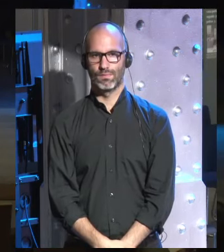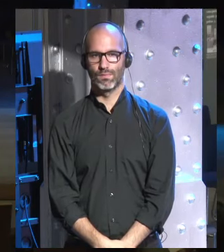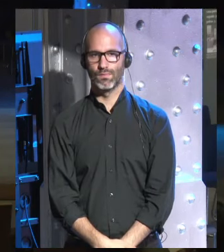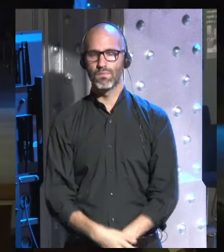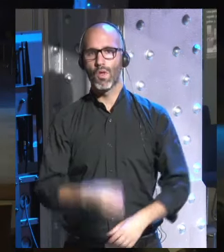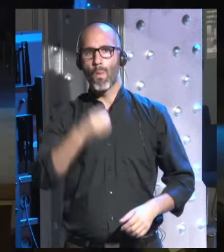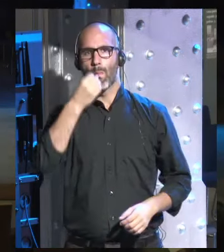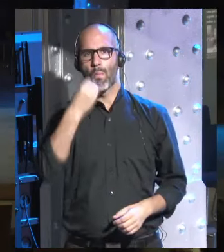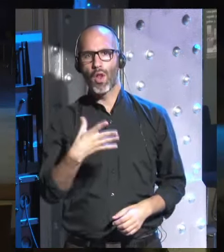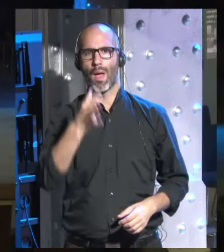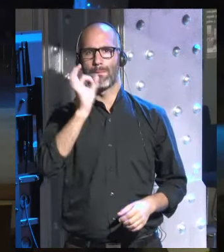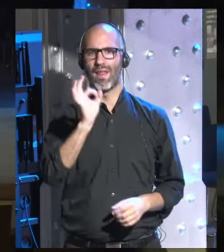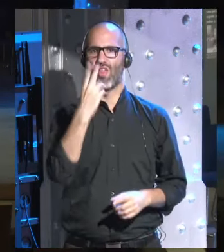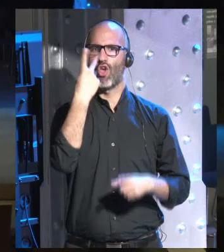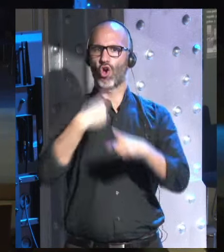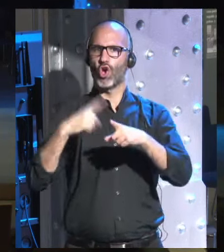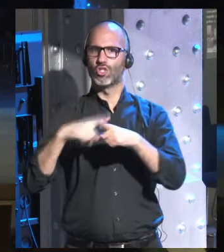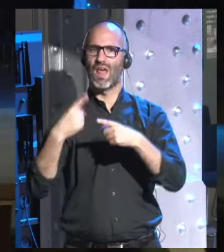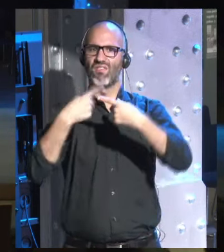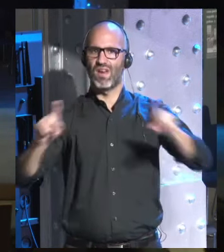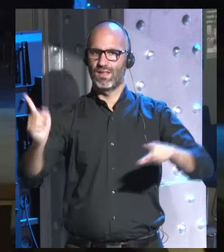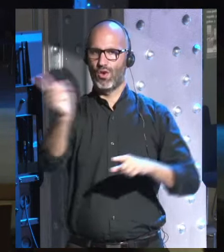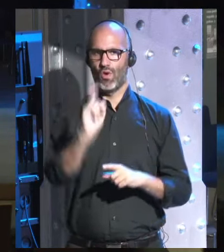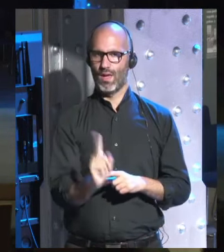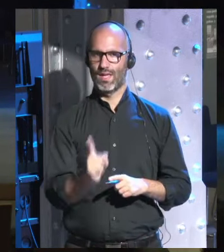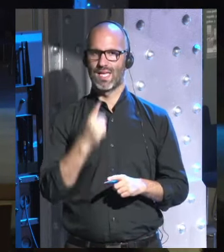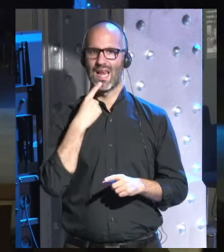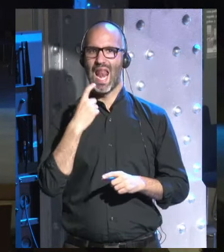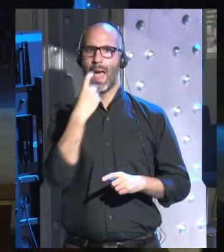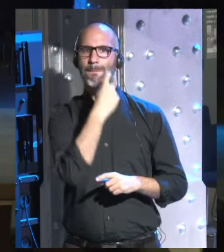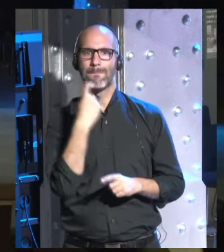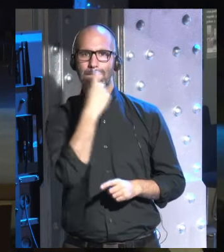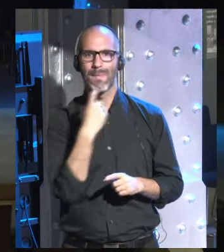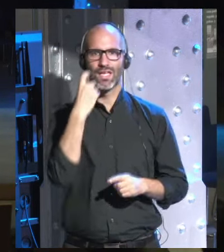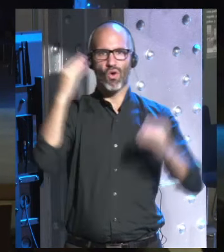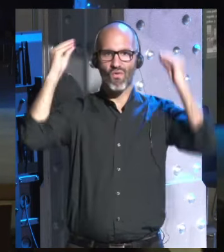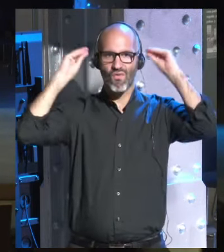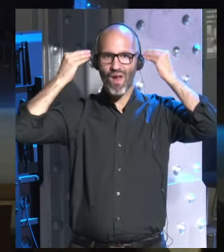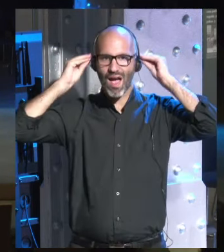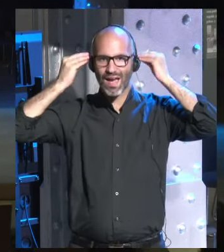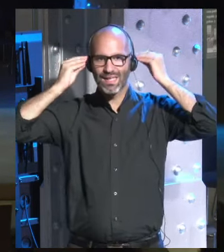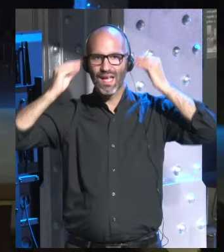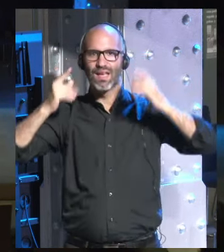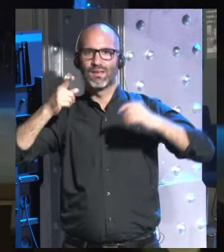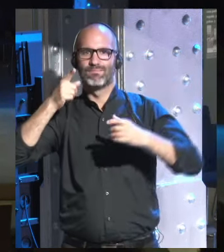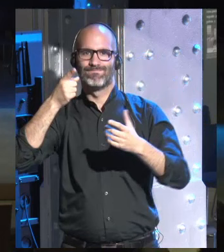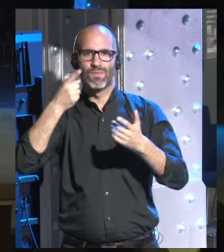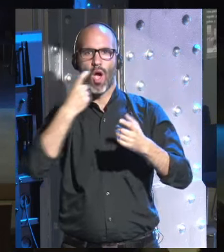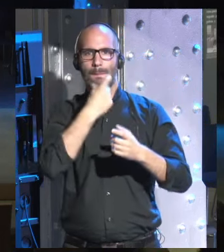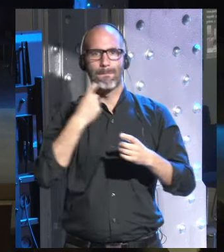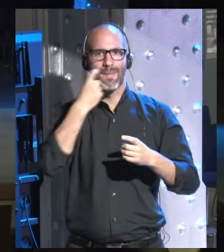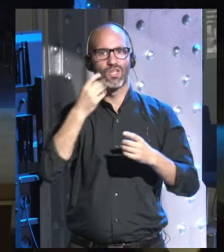bueno no son dos cosas distintas la leyenda el mito de Frankenstein es el mito de los